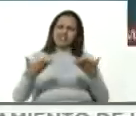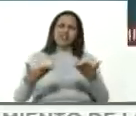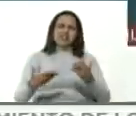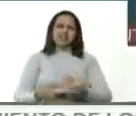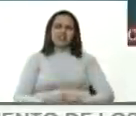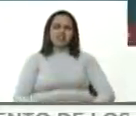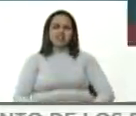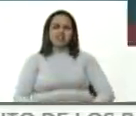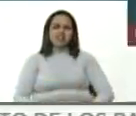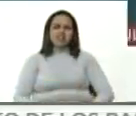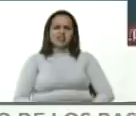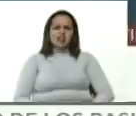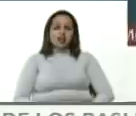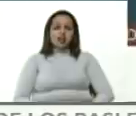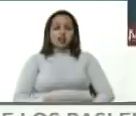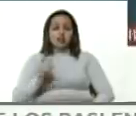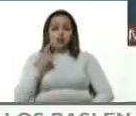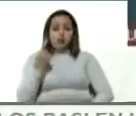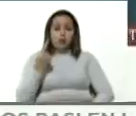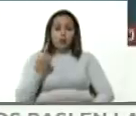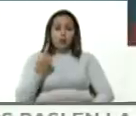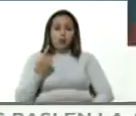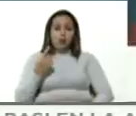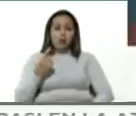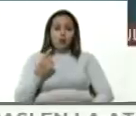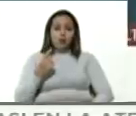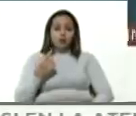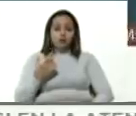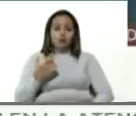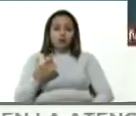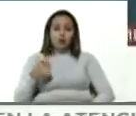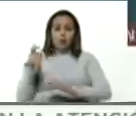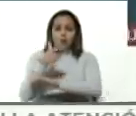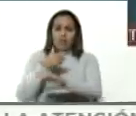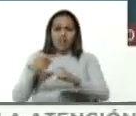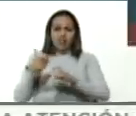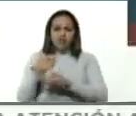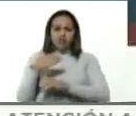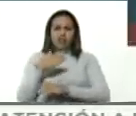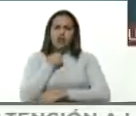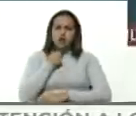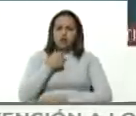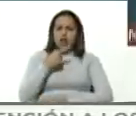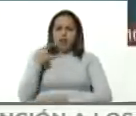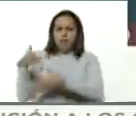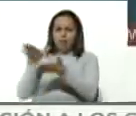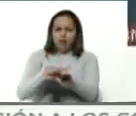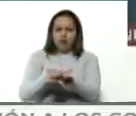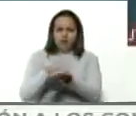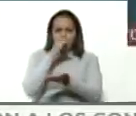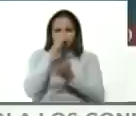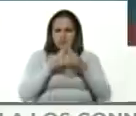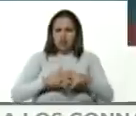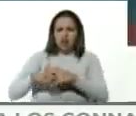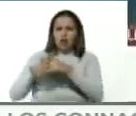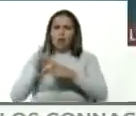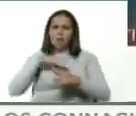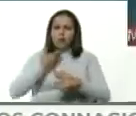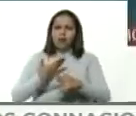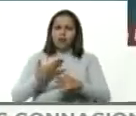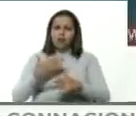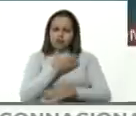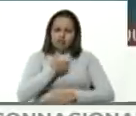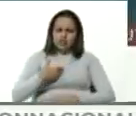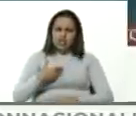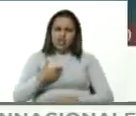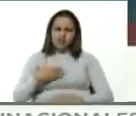no sería un imperio simplemente, sino un imperio necrofílico, un imperio de la muerte, porque quieren impedir los médicos